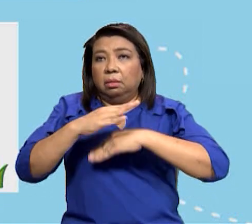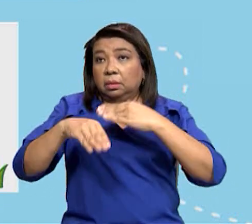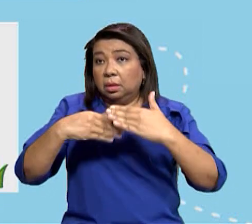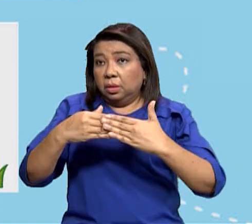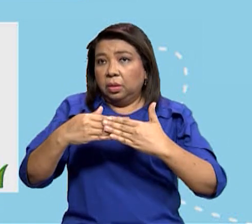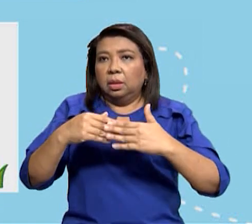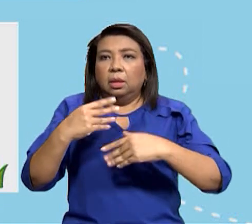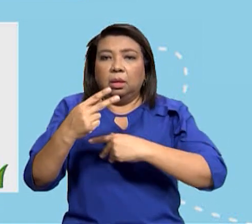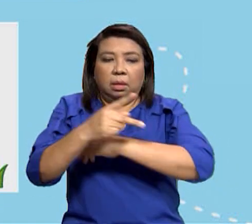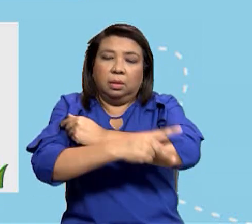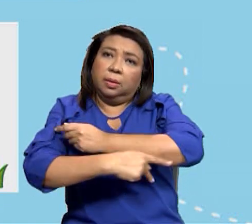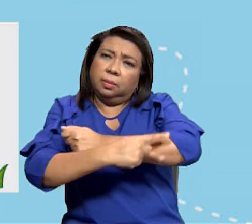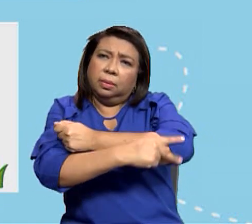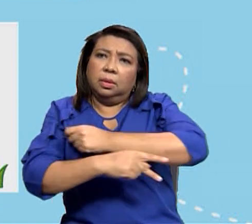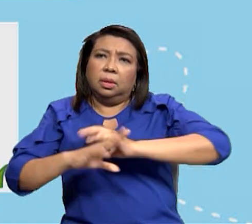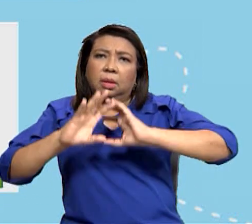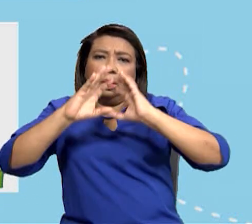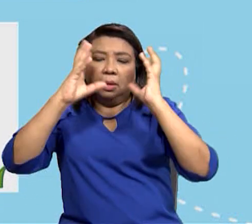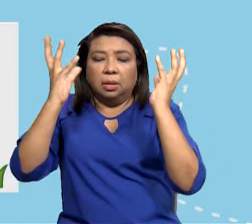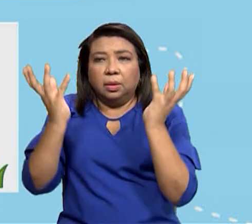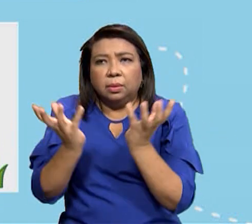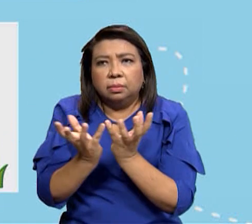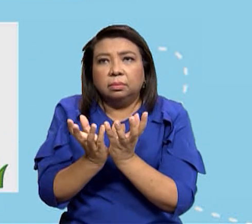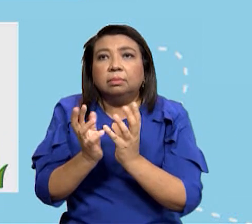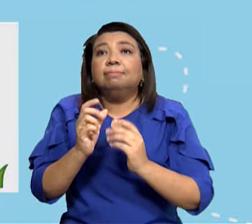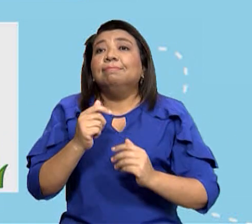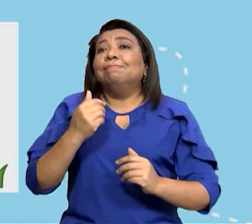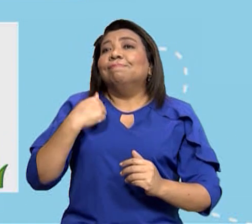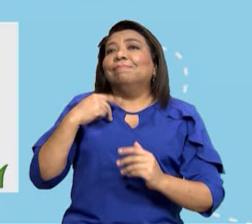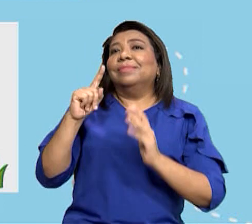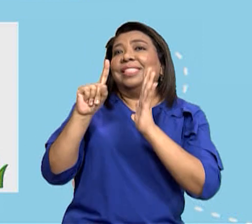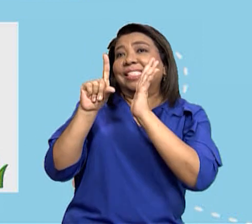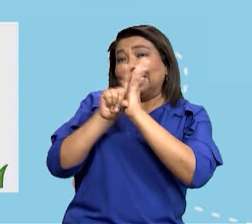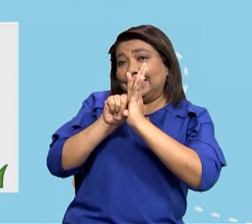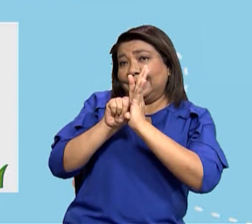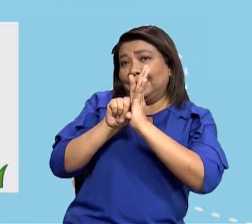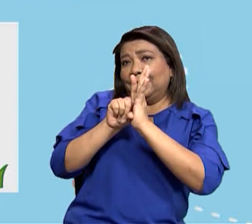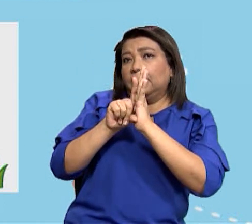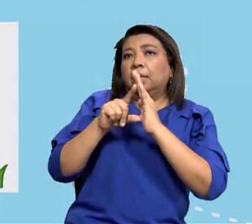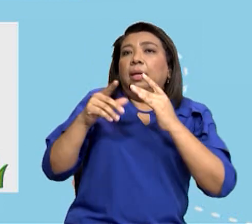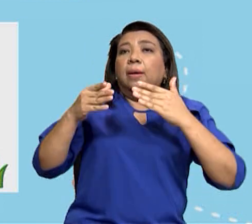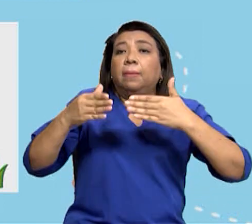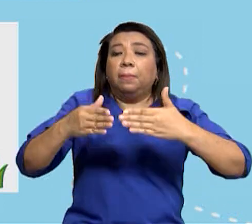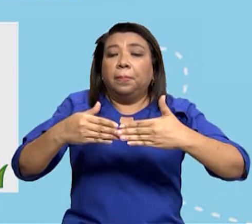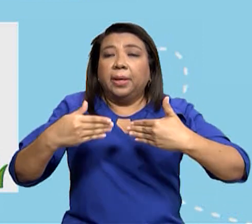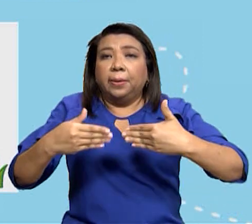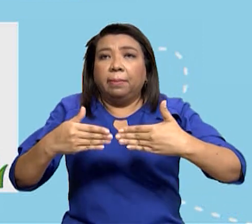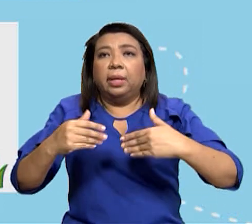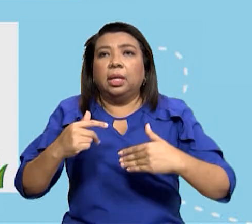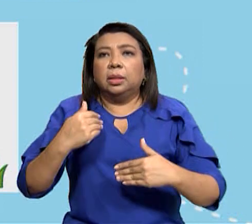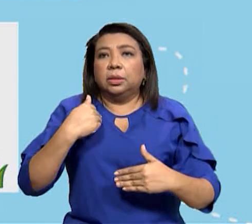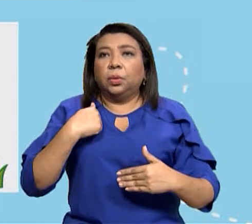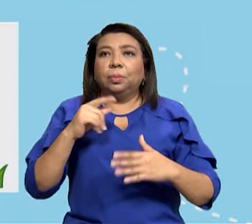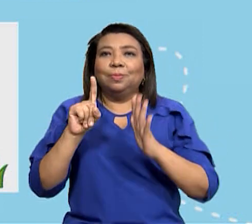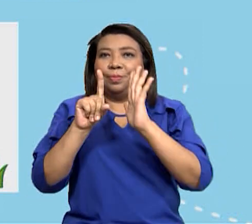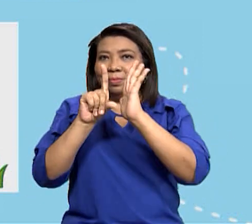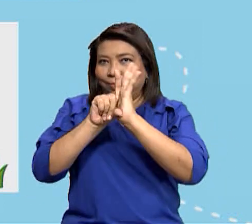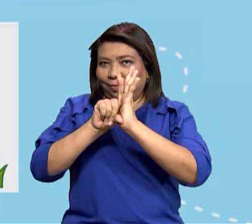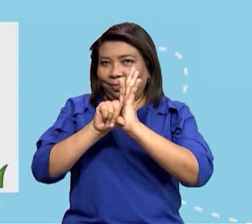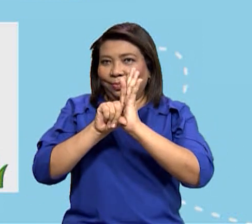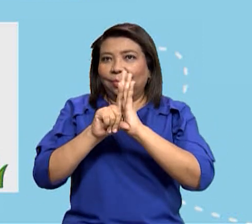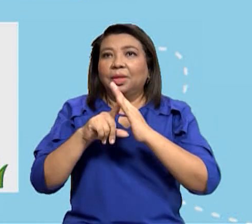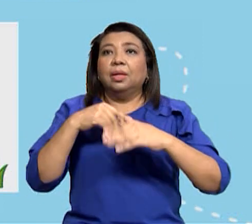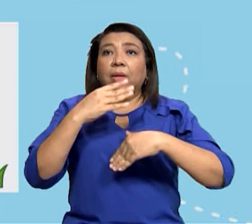especialmente el nuestro tiene leyes específicas donde están recogidas estas leyes están recogidas en la constitución